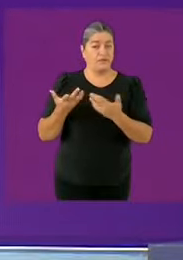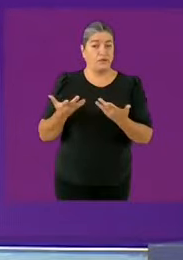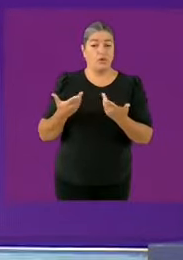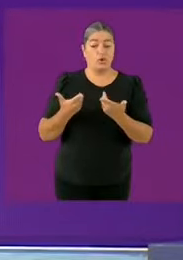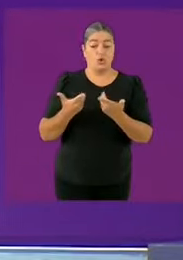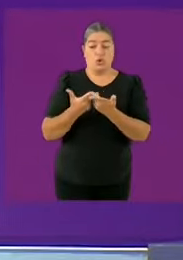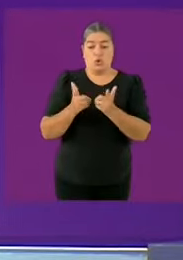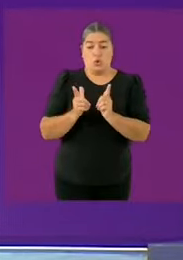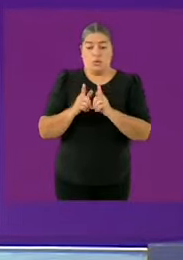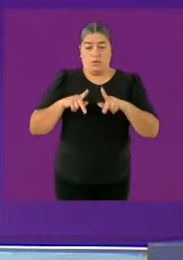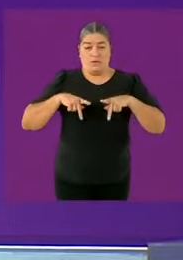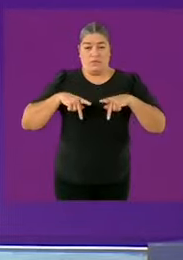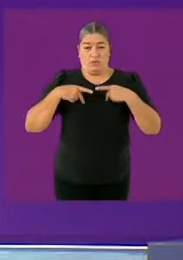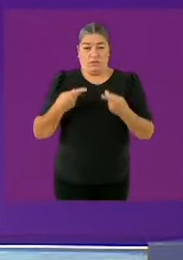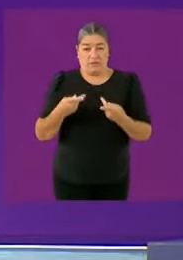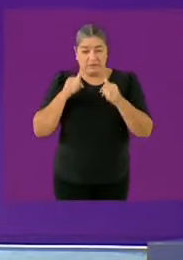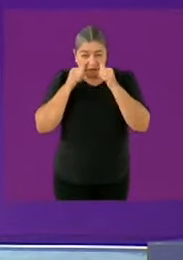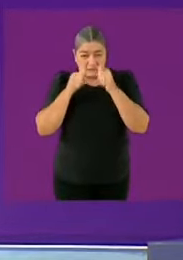consideramos como derechos